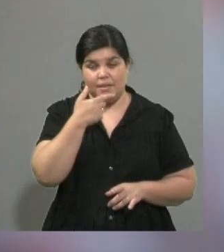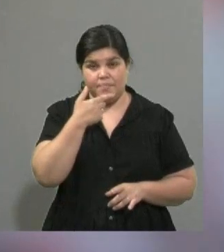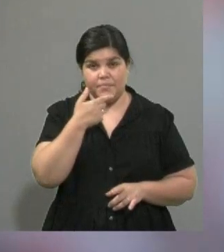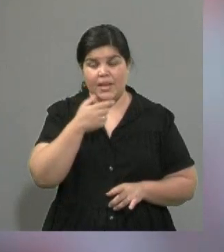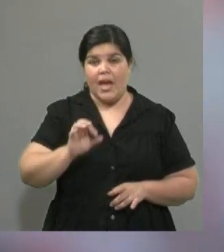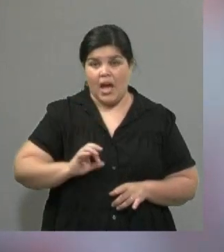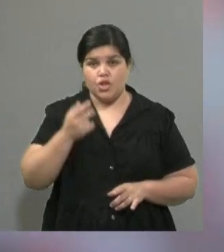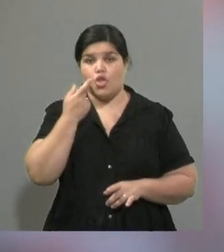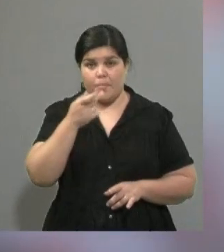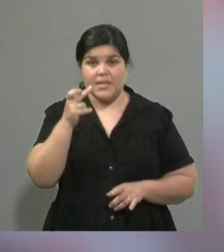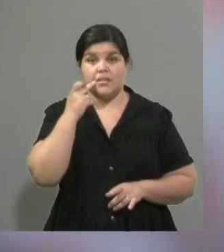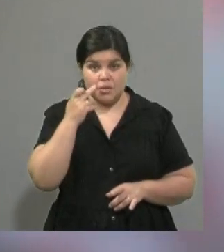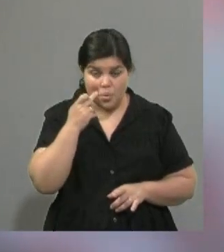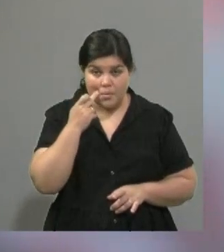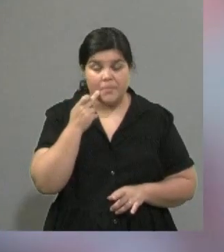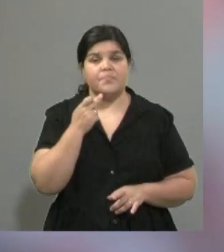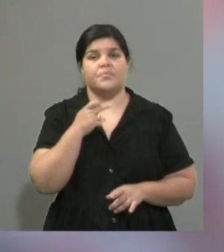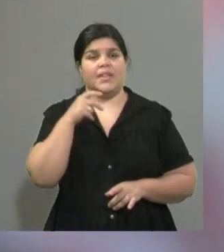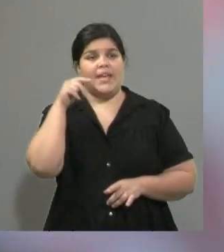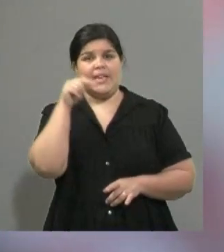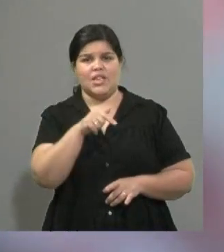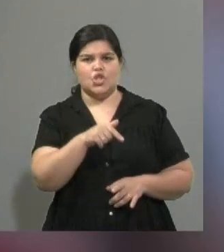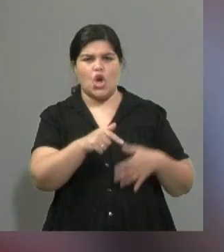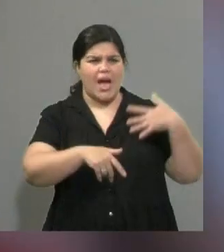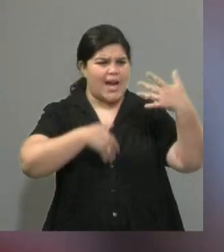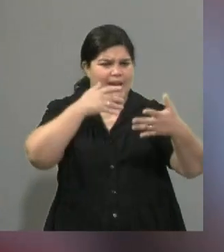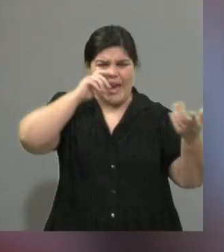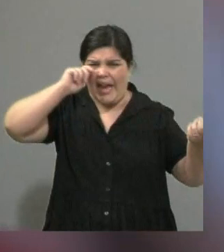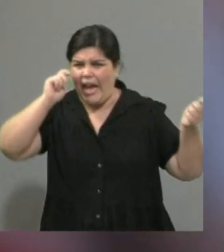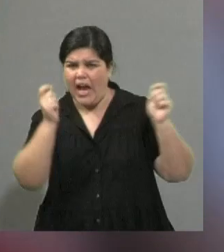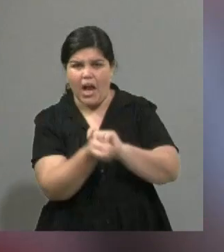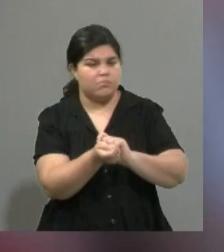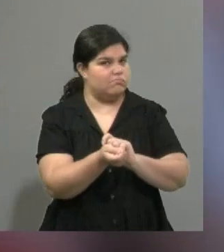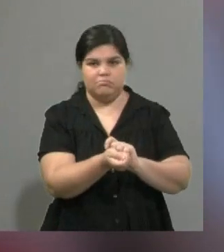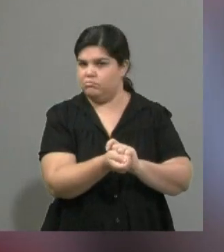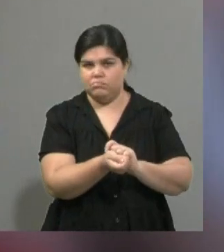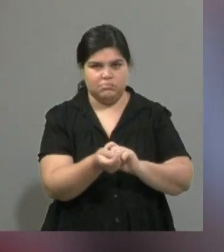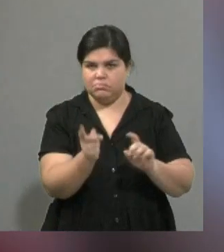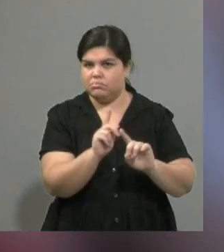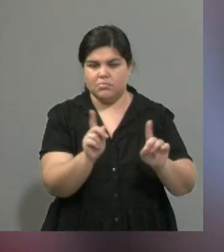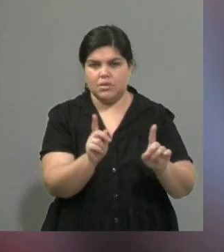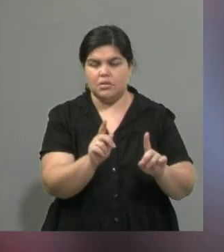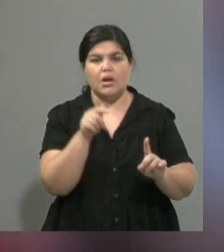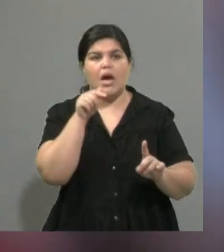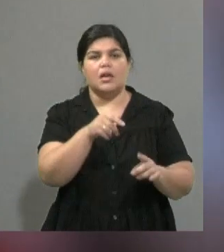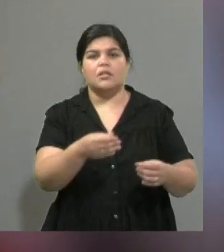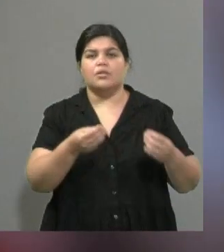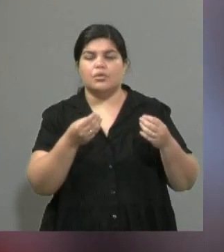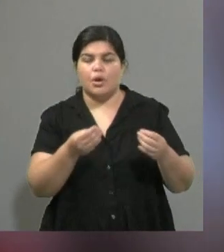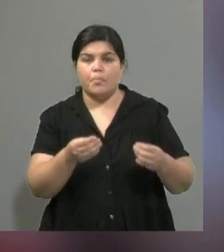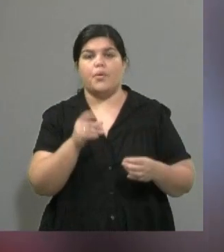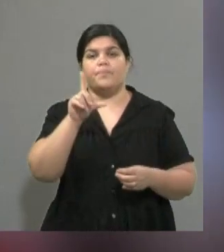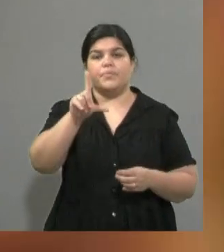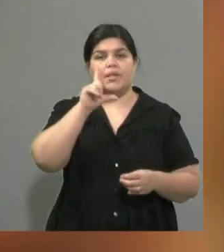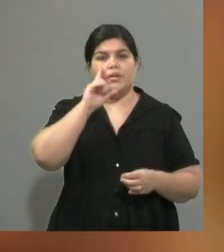cambios, se creía que iba a ser algo revolucionario porque ahí es importante entender lo que significó para el Líbano que